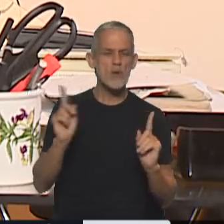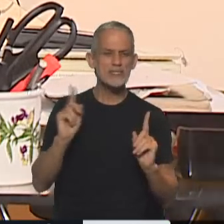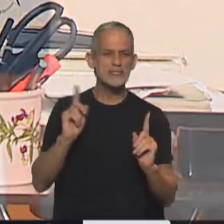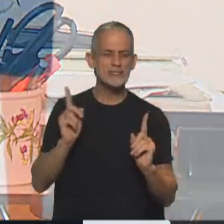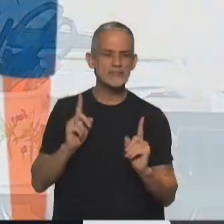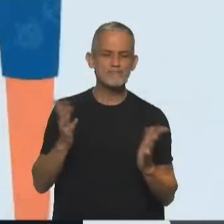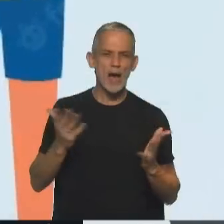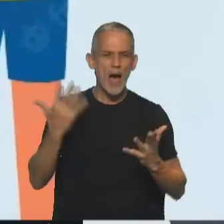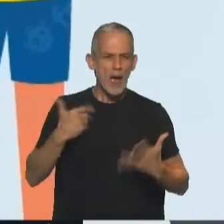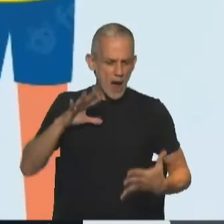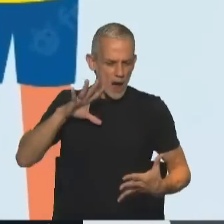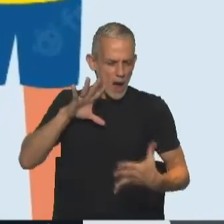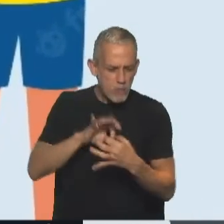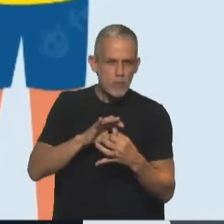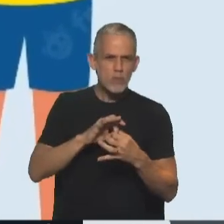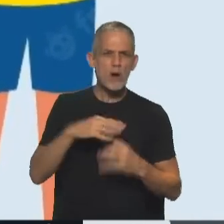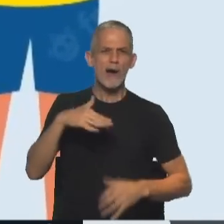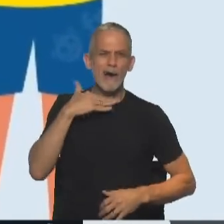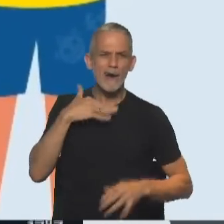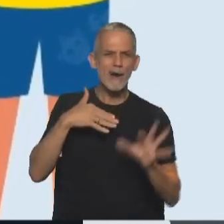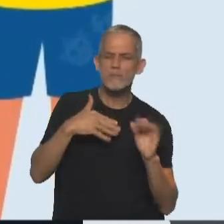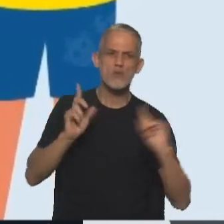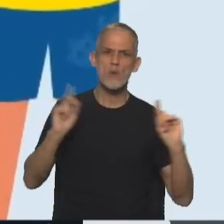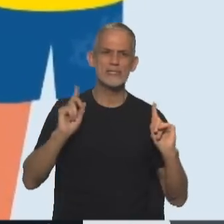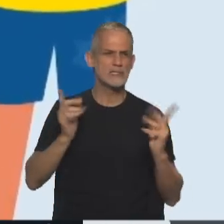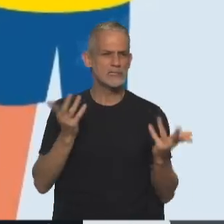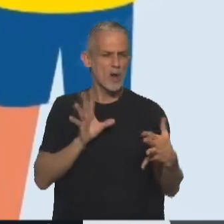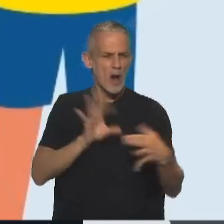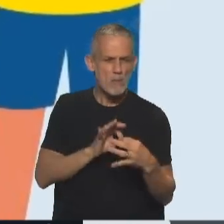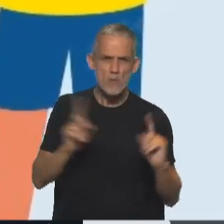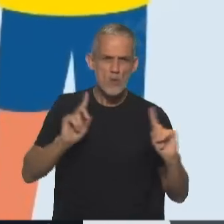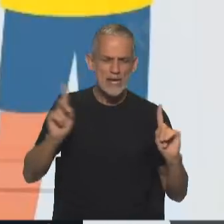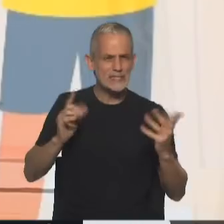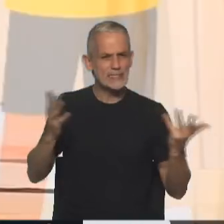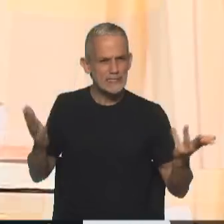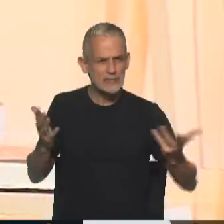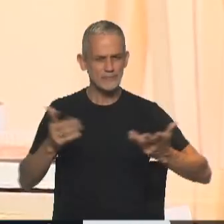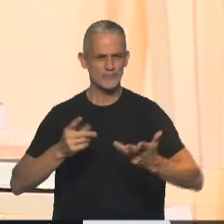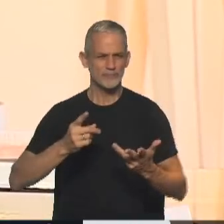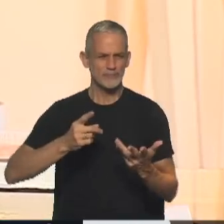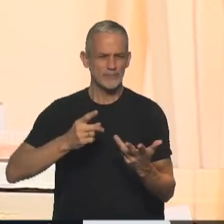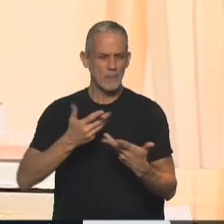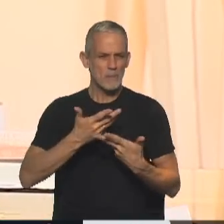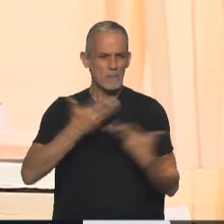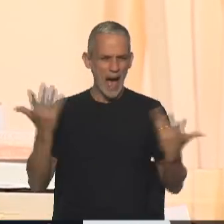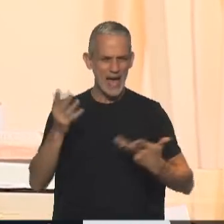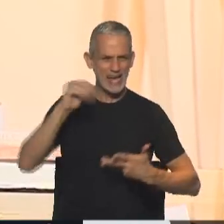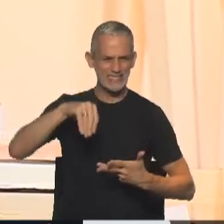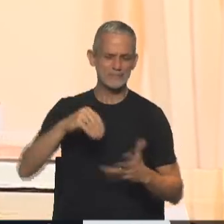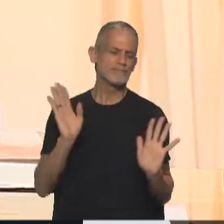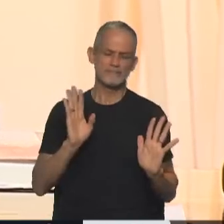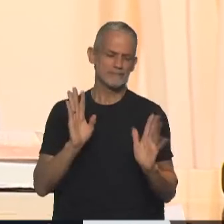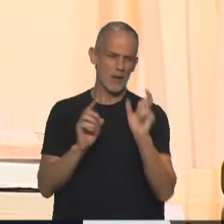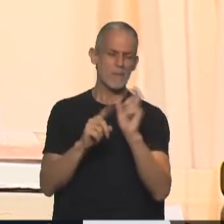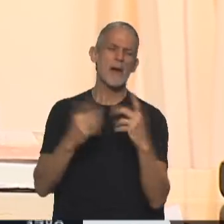estrictamente ligada a la genitalidad. La sexualidad en sentido ampliado quiere decir que, vamos a decirlo en